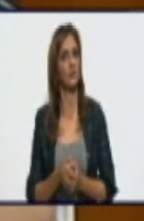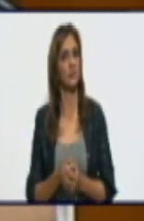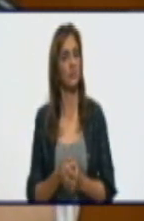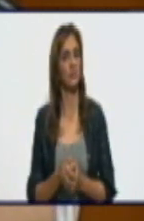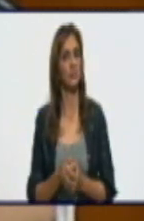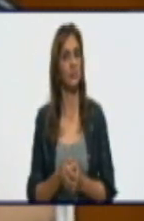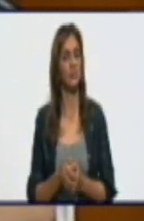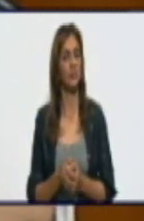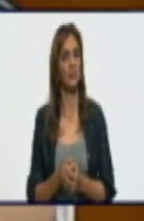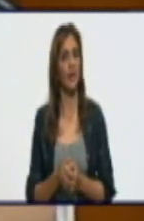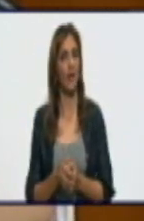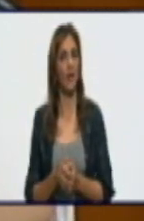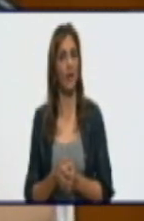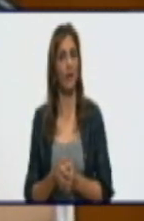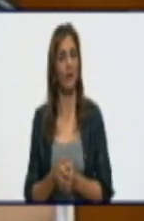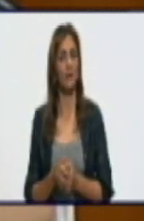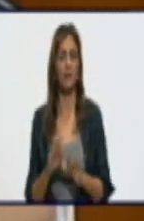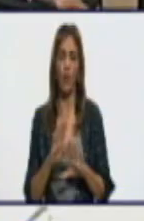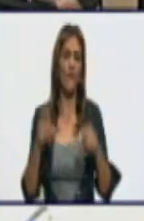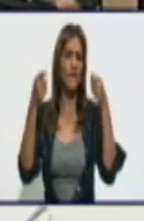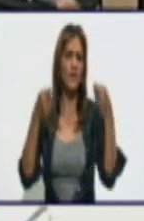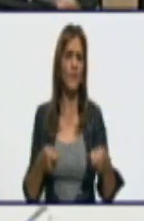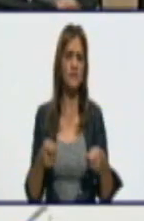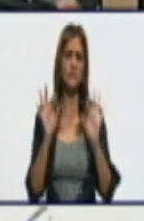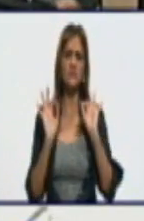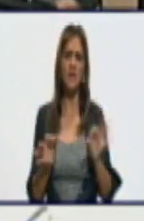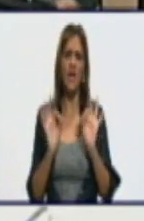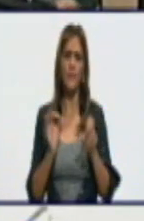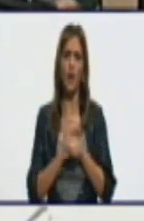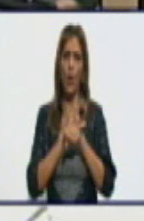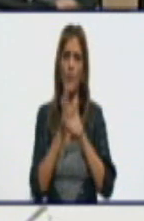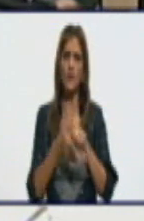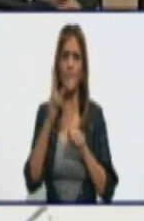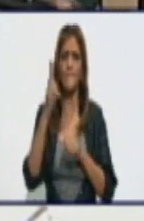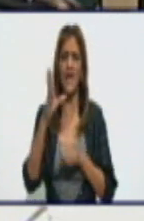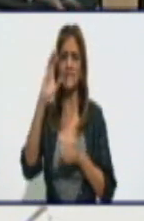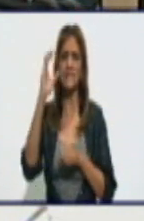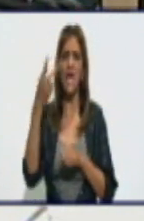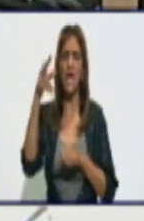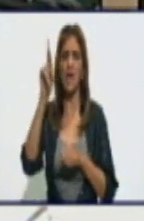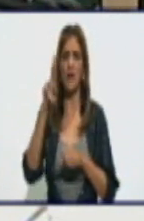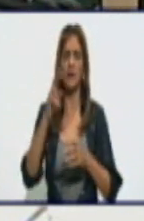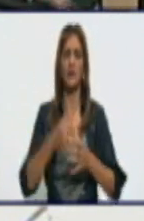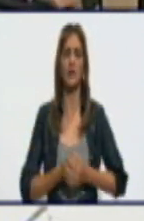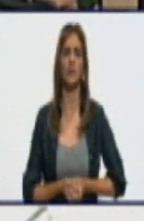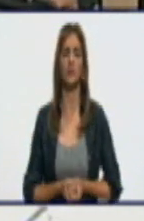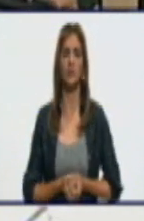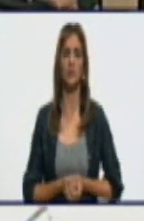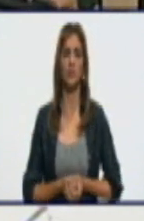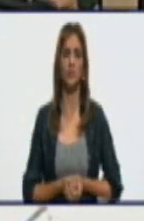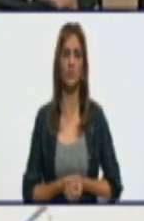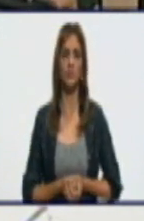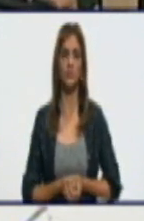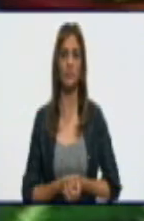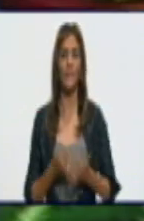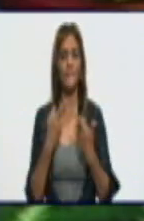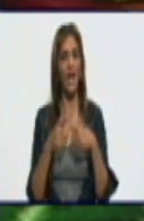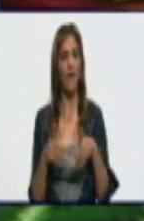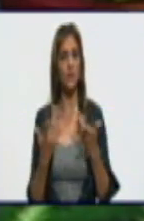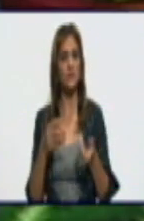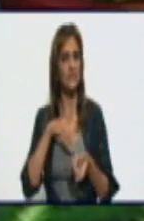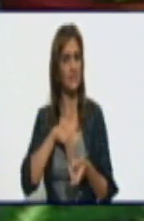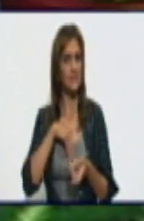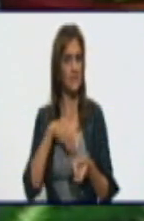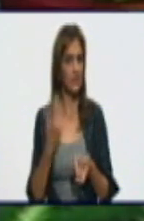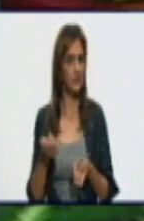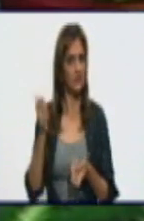la confirmación es el PCR. Pero si tiene alguna sintomatología de alergia, alguna sintomatología de infección respiratoria aguda,